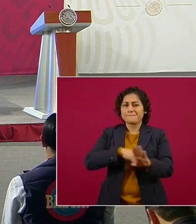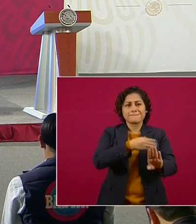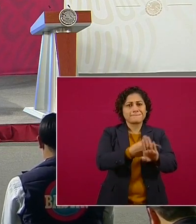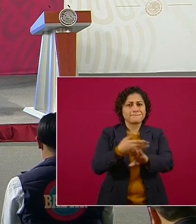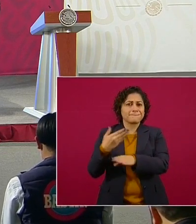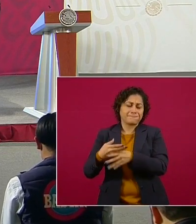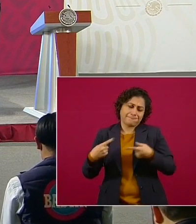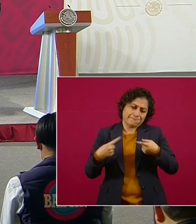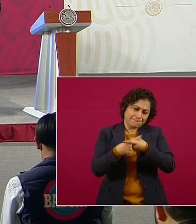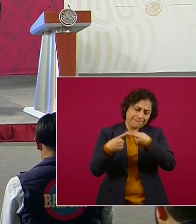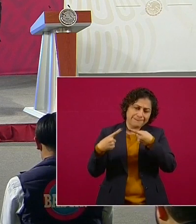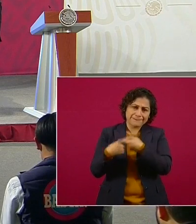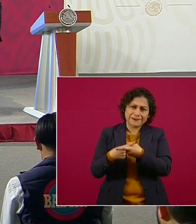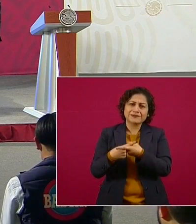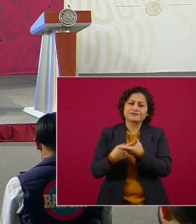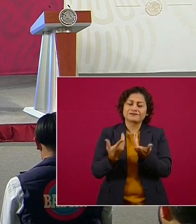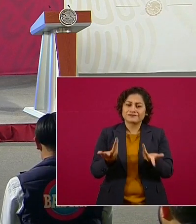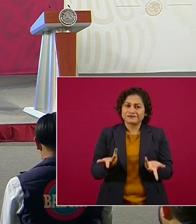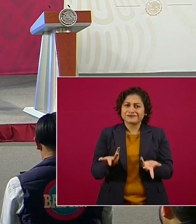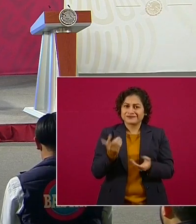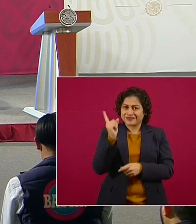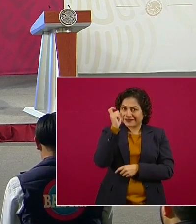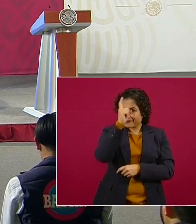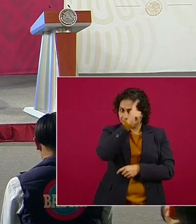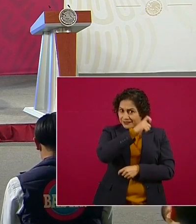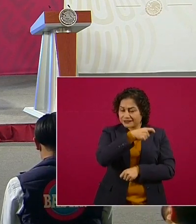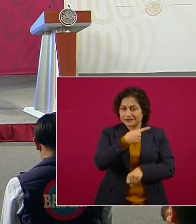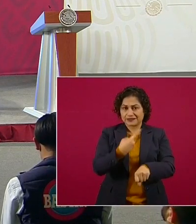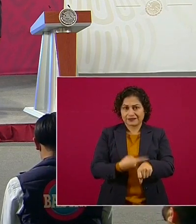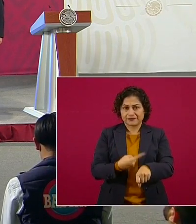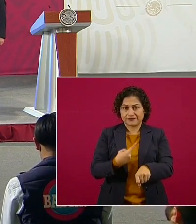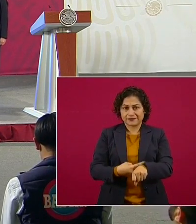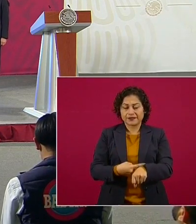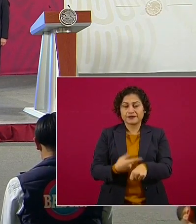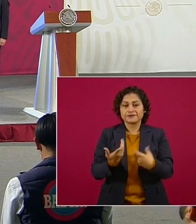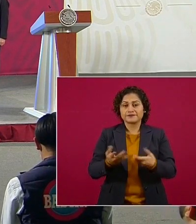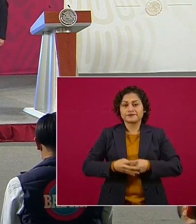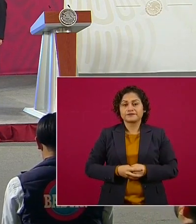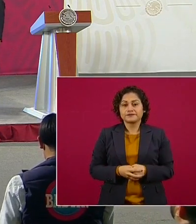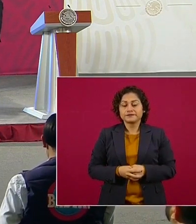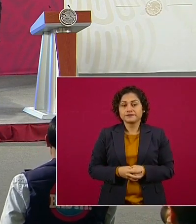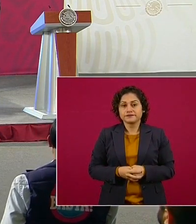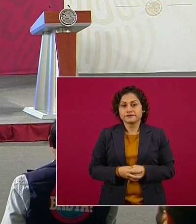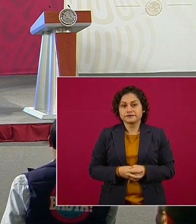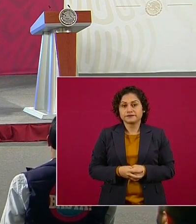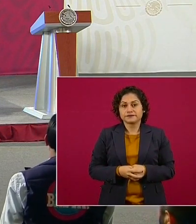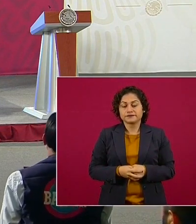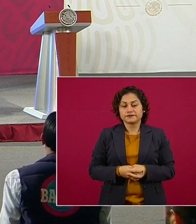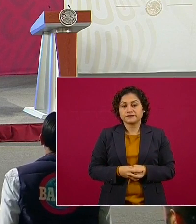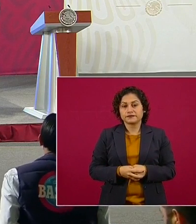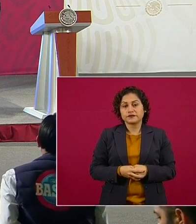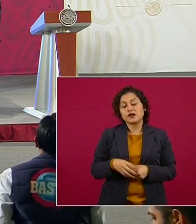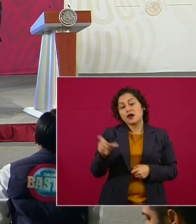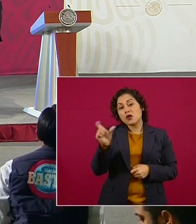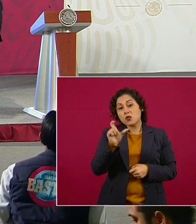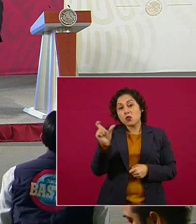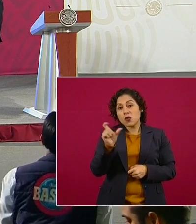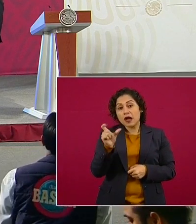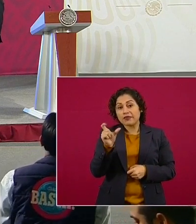Y mientras no tengamos la vacuna,